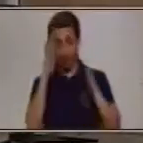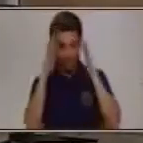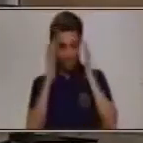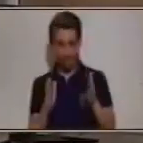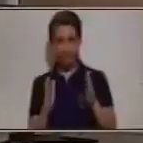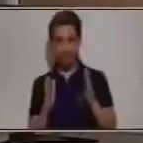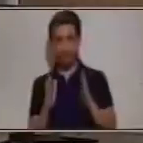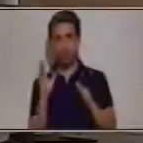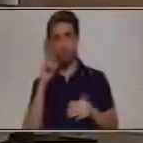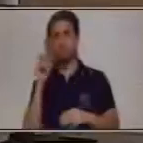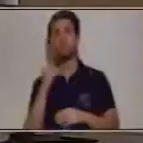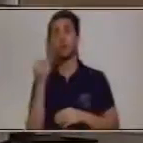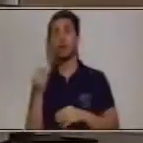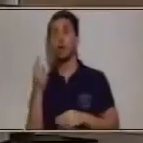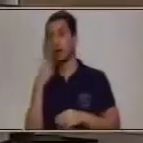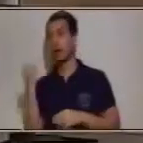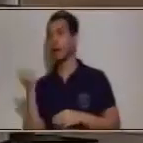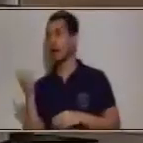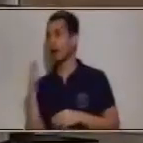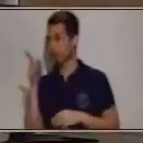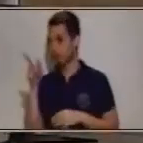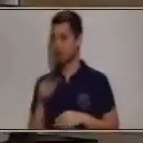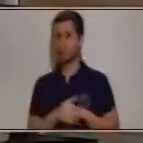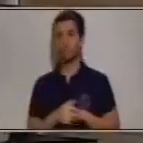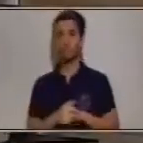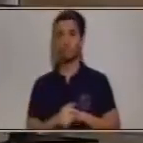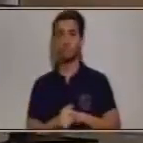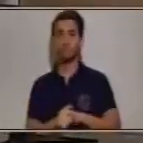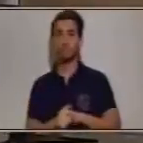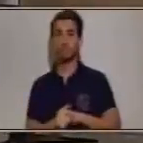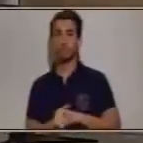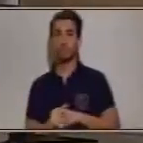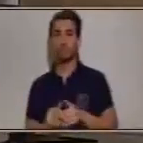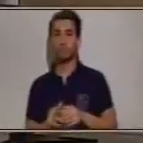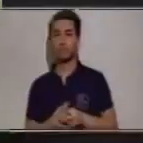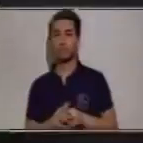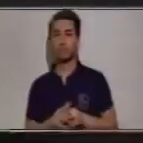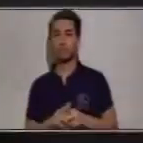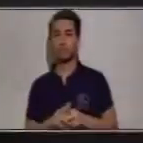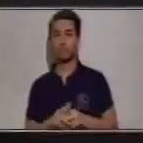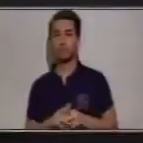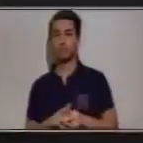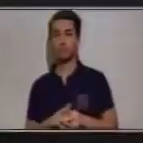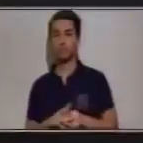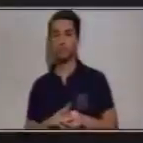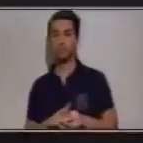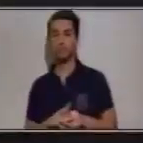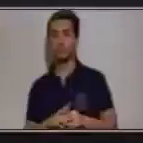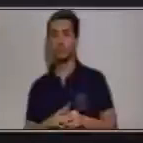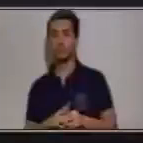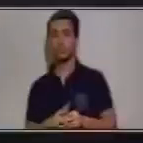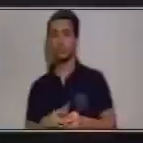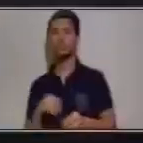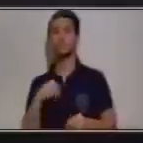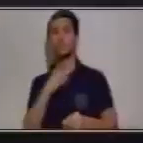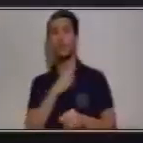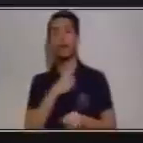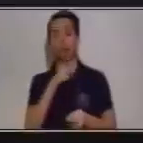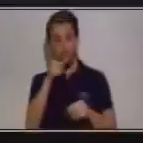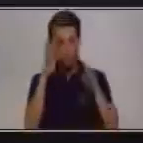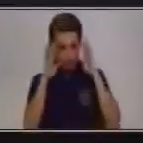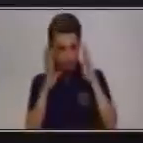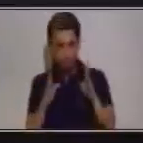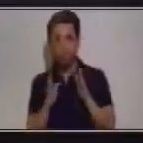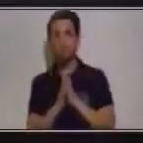porque nos vamos a esta parte. Muy bien. Quiero que le prestemos mucha atención